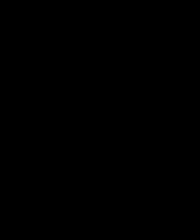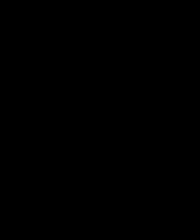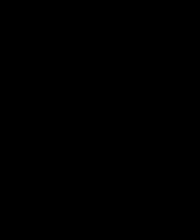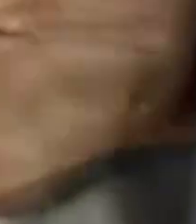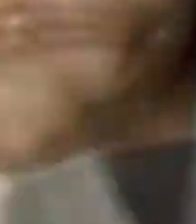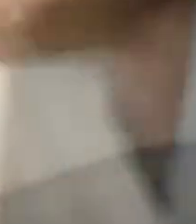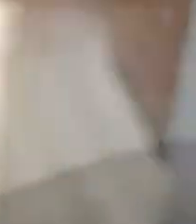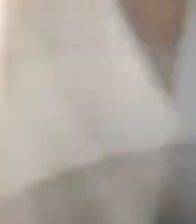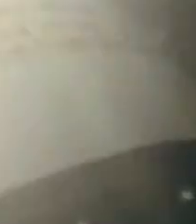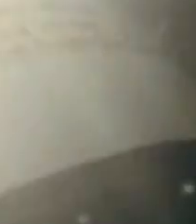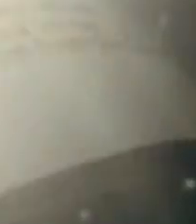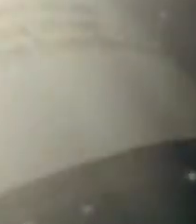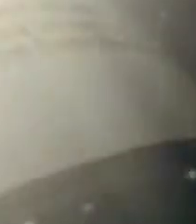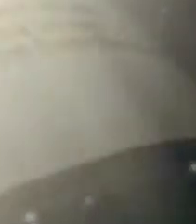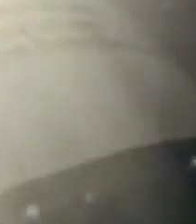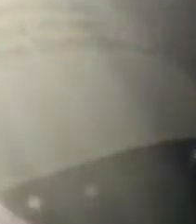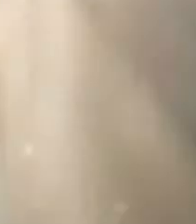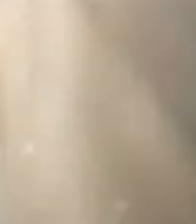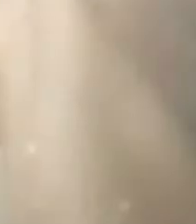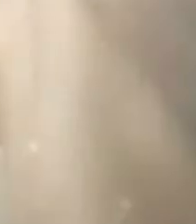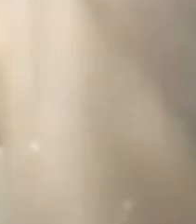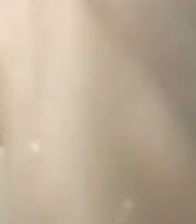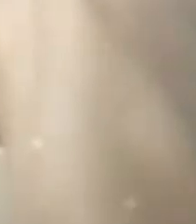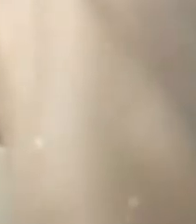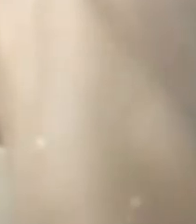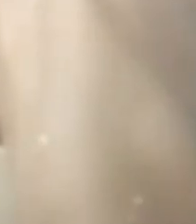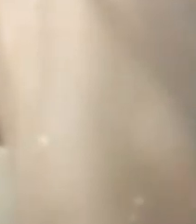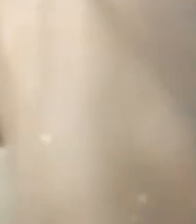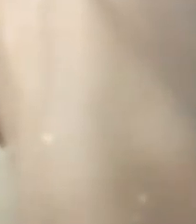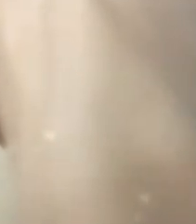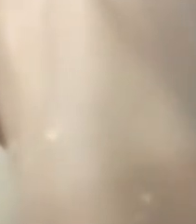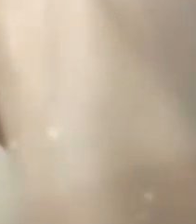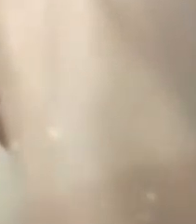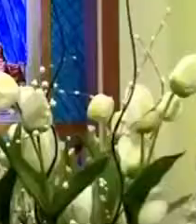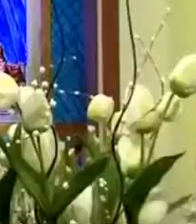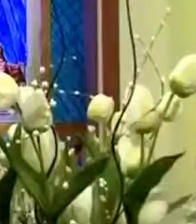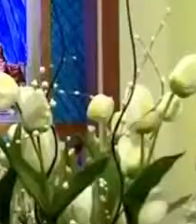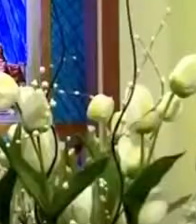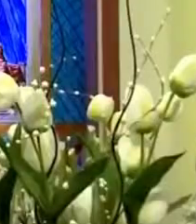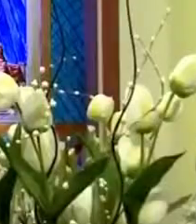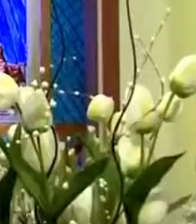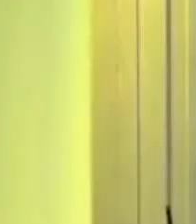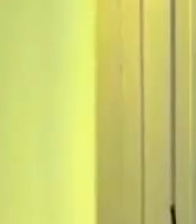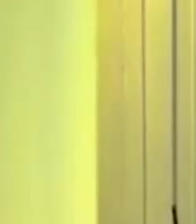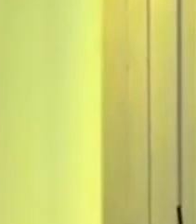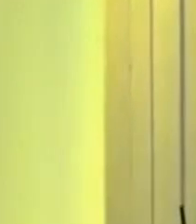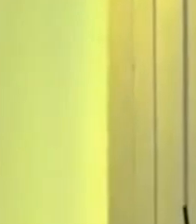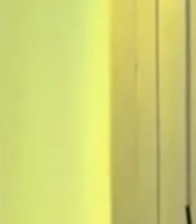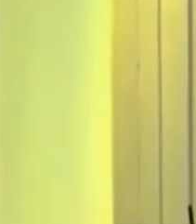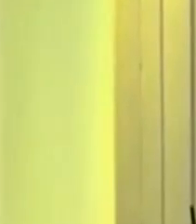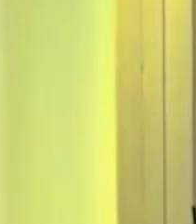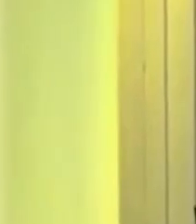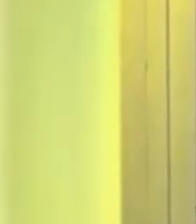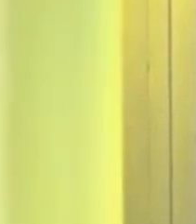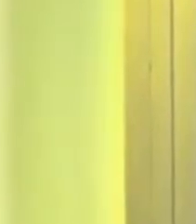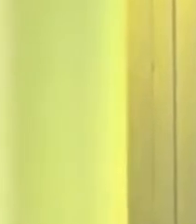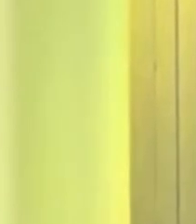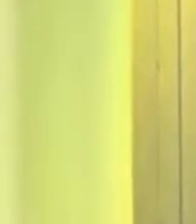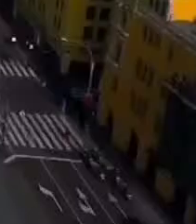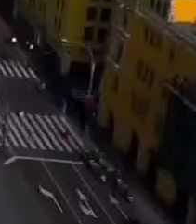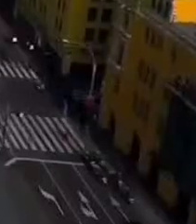Transmite todos los domingos a las 6 de la mañana La Santa Misa Celebrada por el Padre Manuel